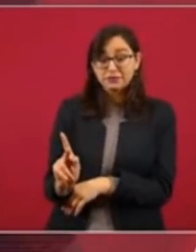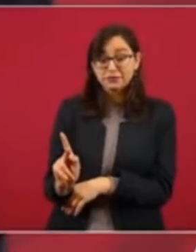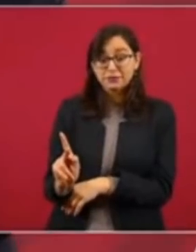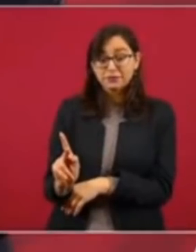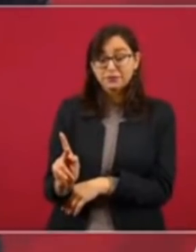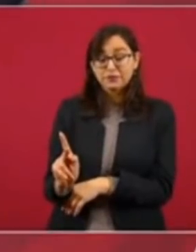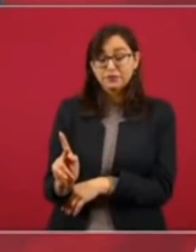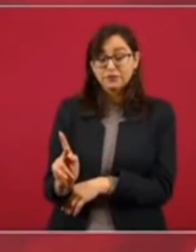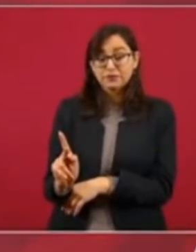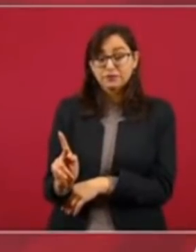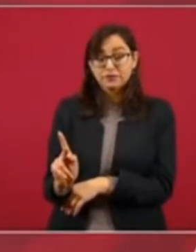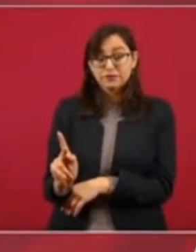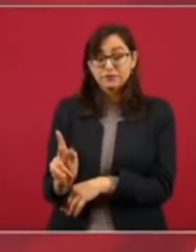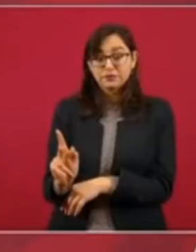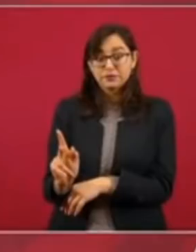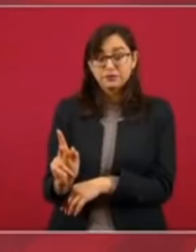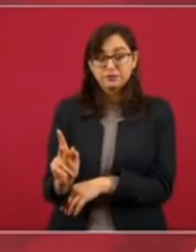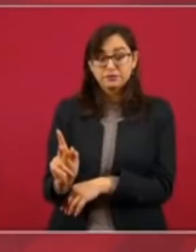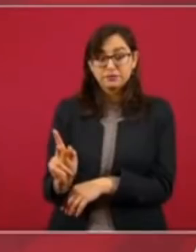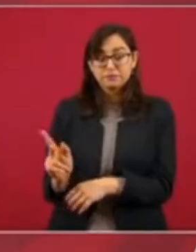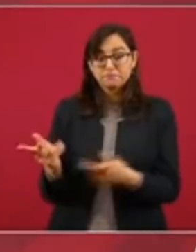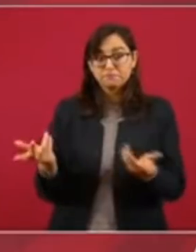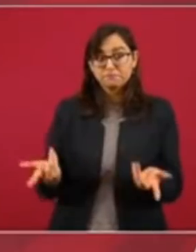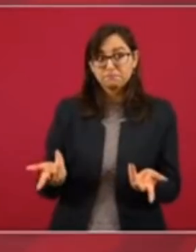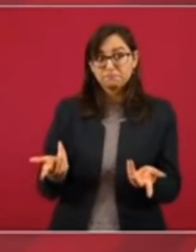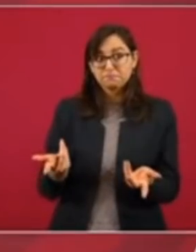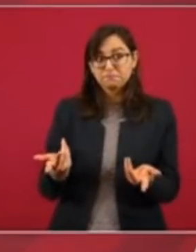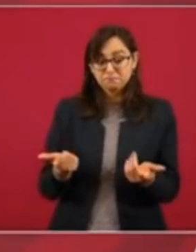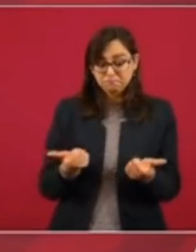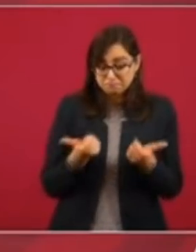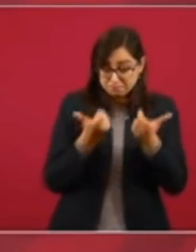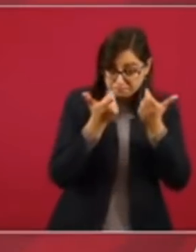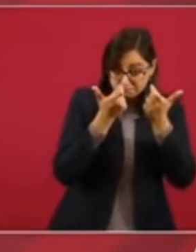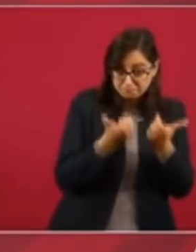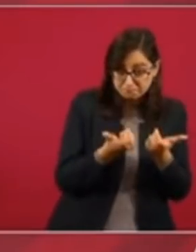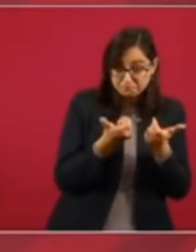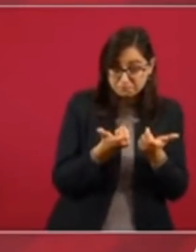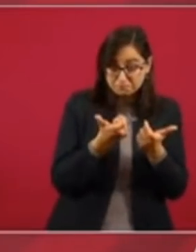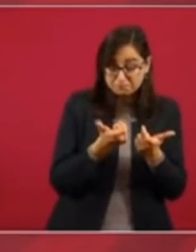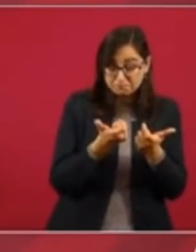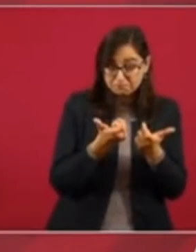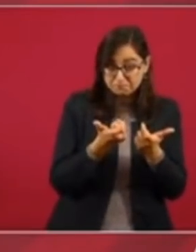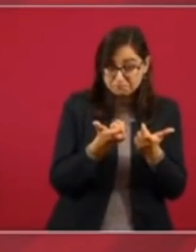es el dinero, como se dice coloquialmente lo que rifa,